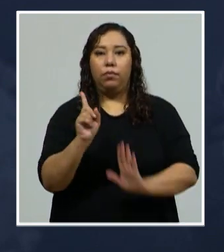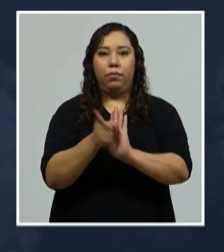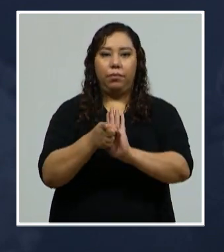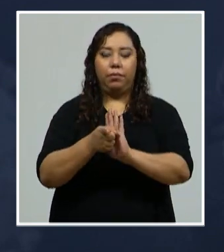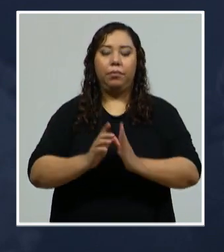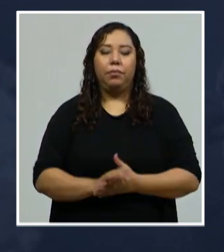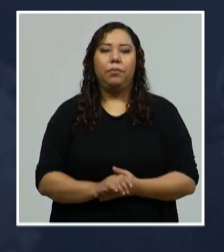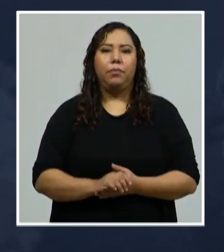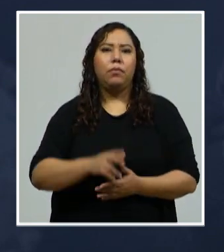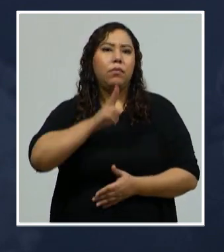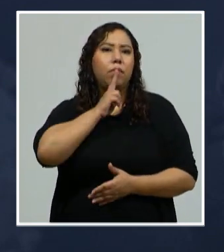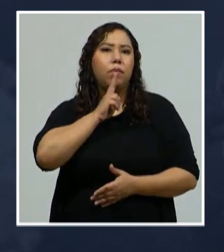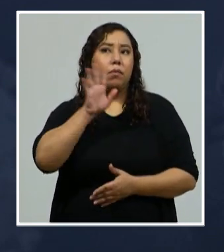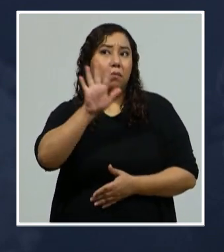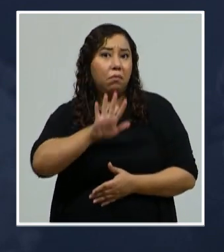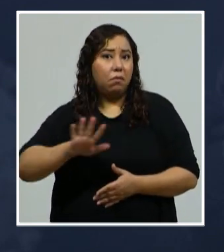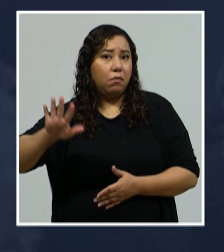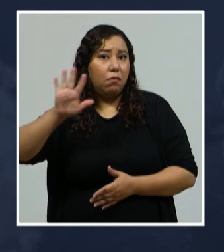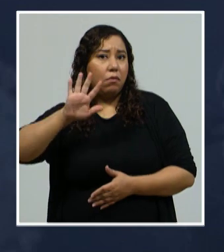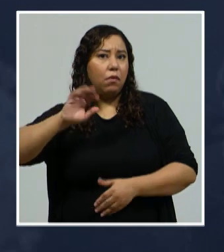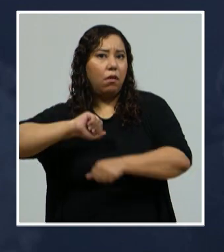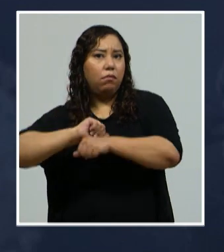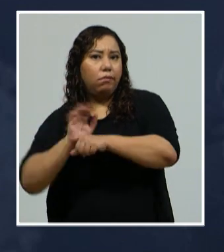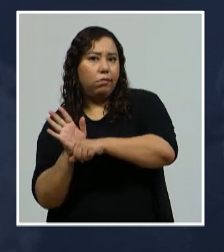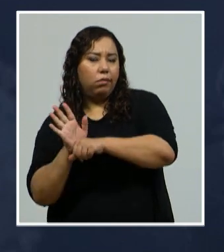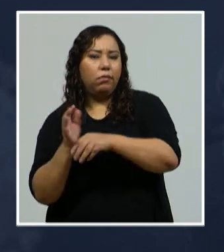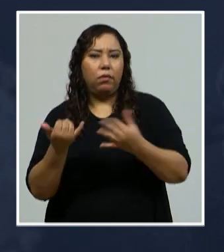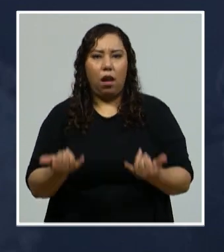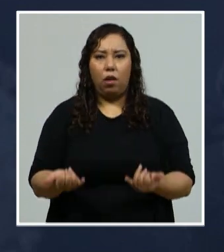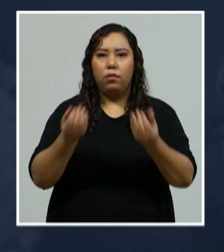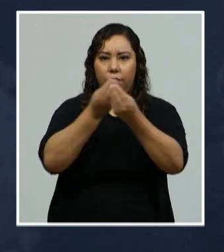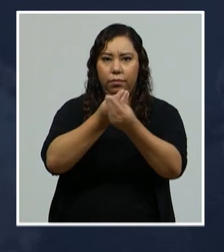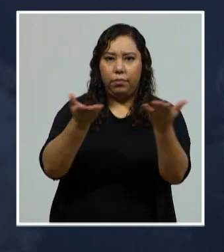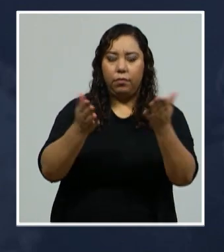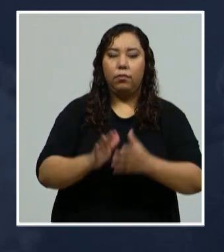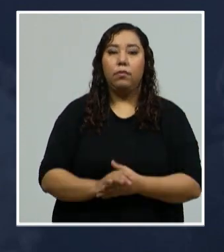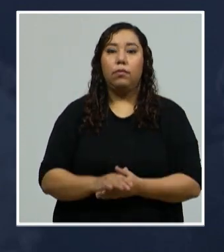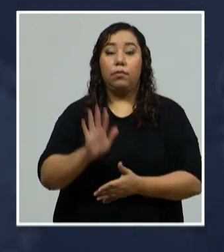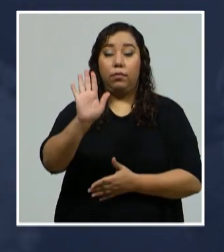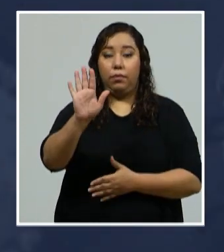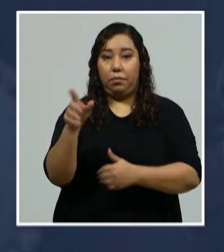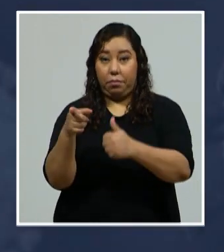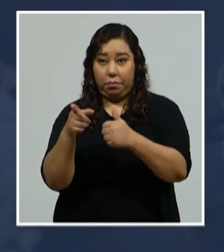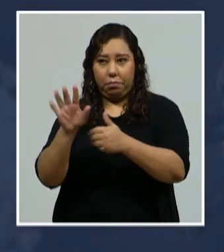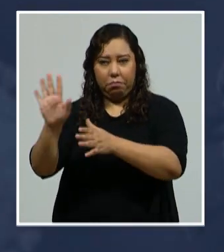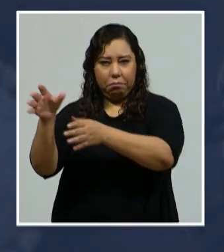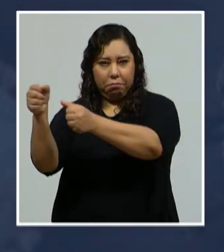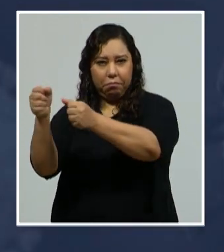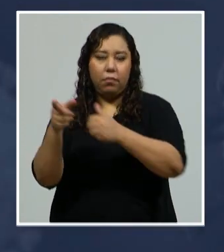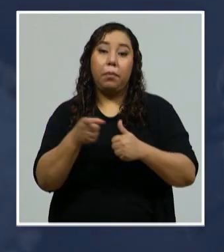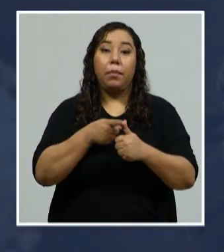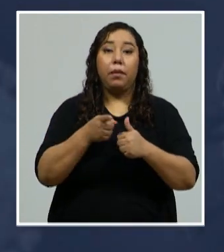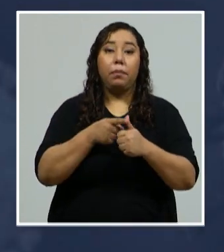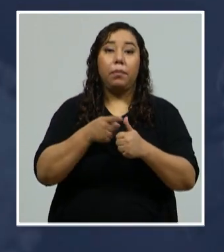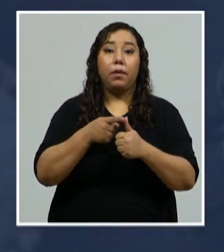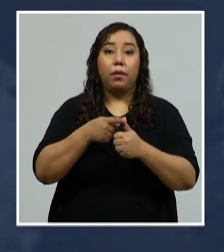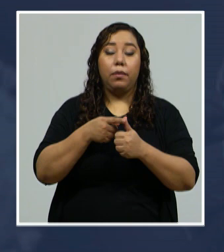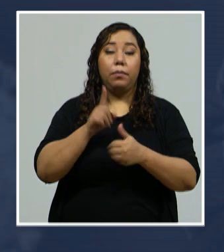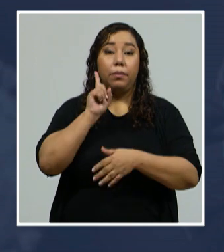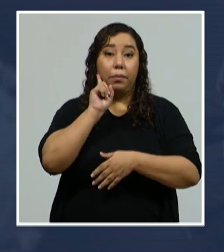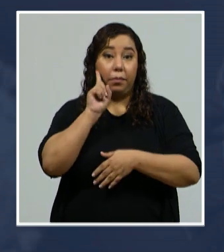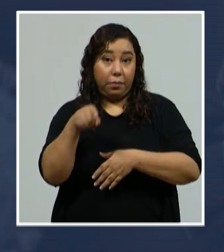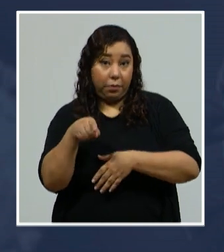a actualizar la situación de coronavirus COVID-19 para nuestro país. Pero antes, vamos a informarle para el día de mañana, mañana